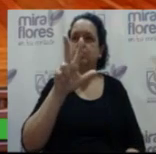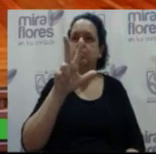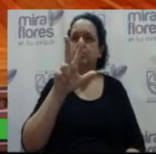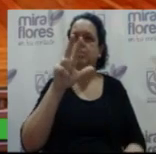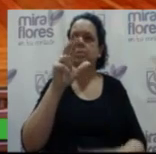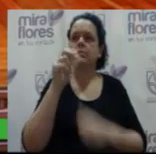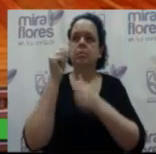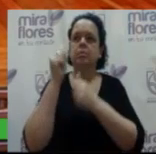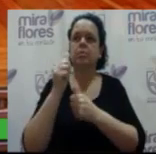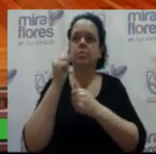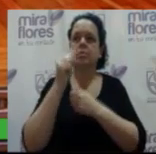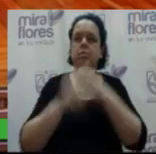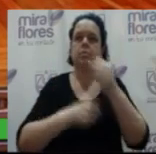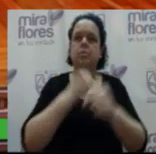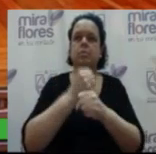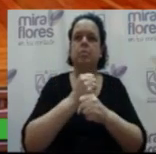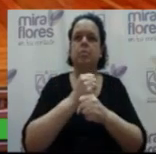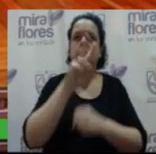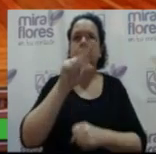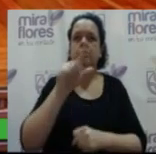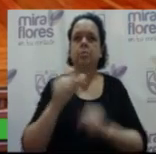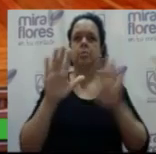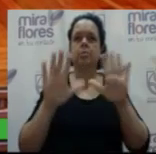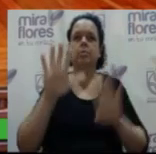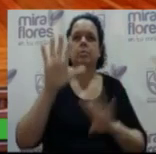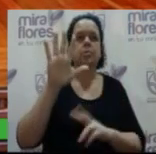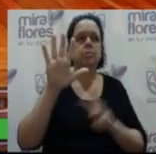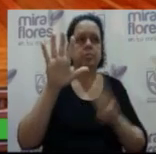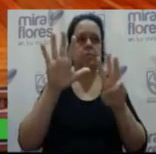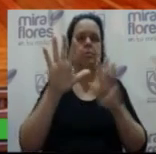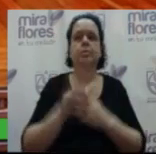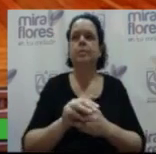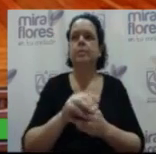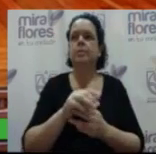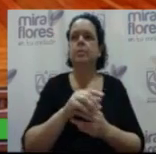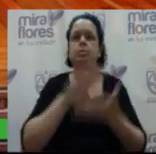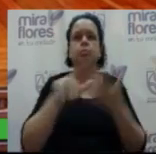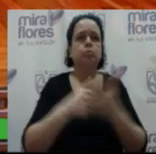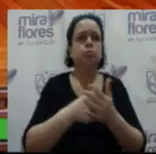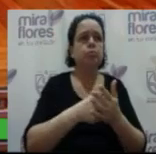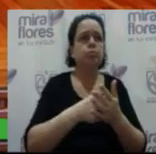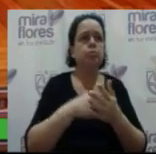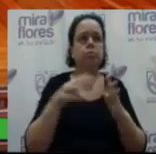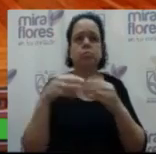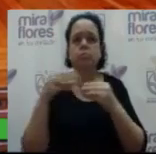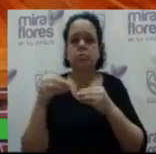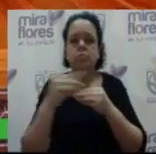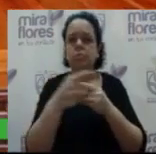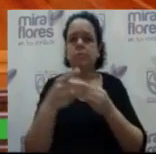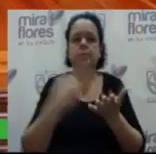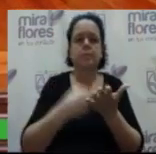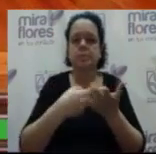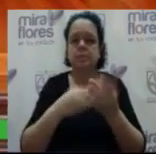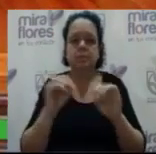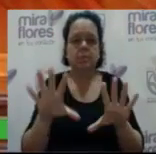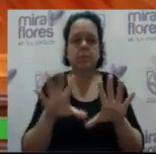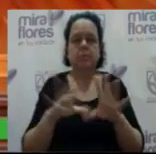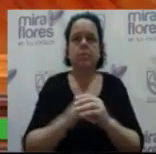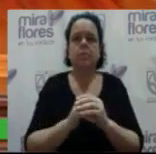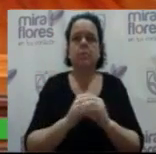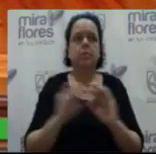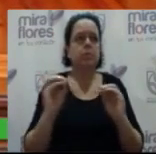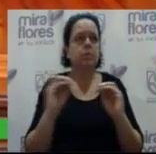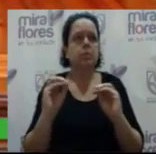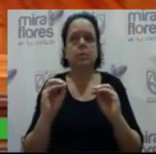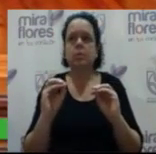año 2018. Todos los miembros del Consejo la han recibido, si hubiese alguna observación es el momento de realizarla. No